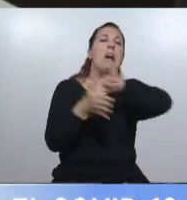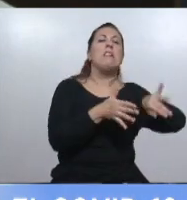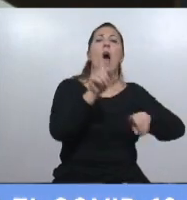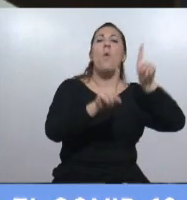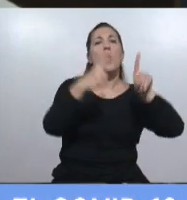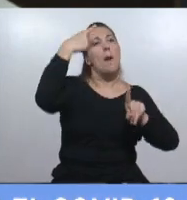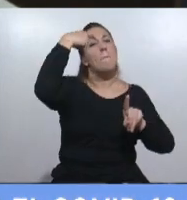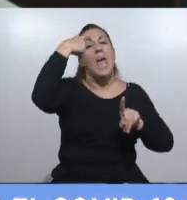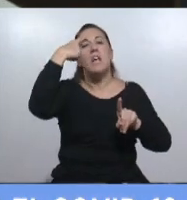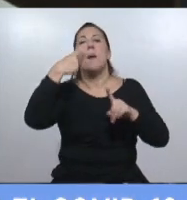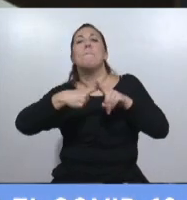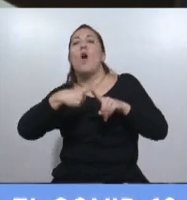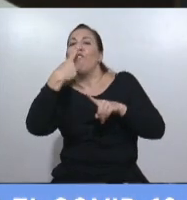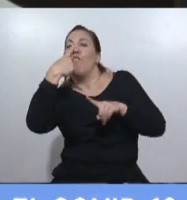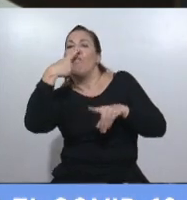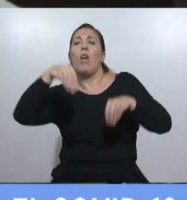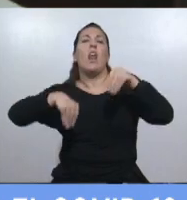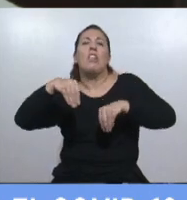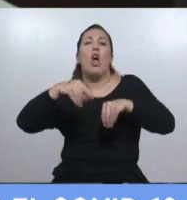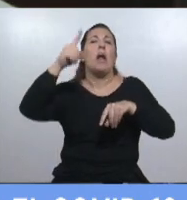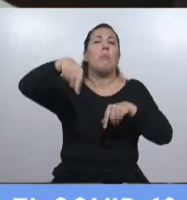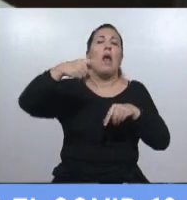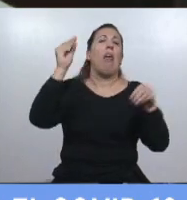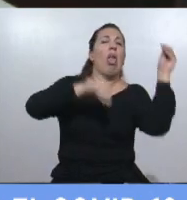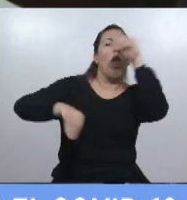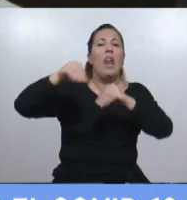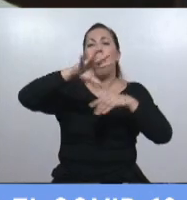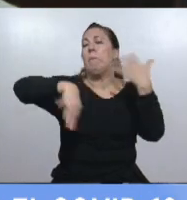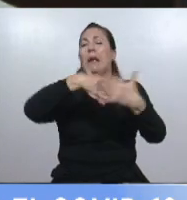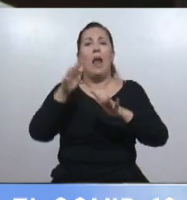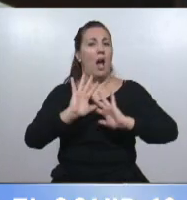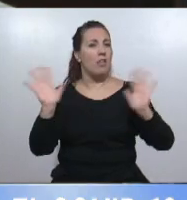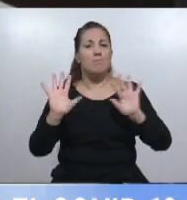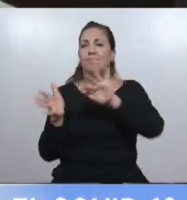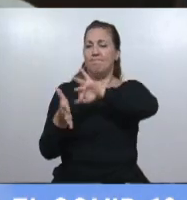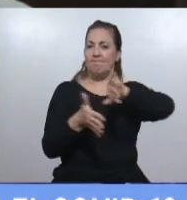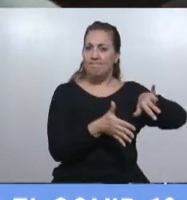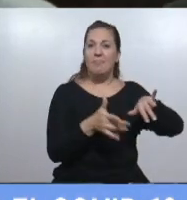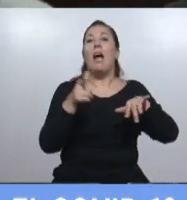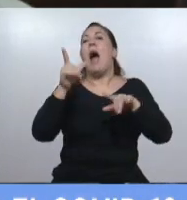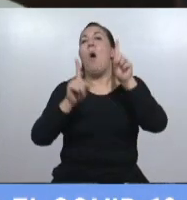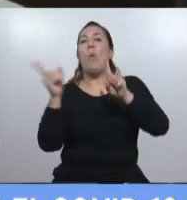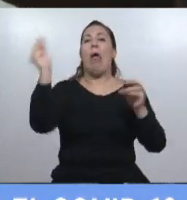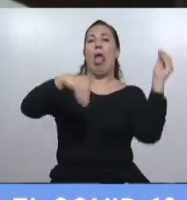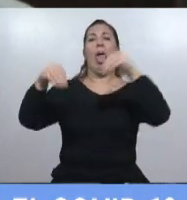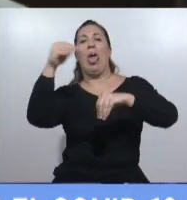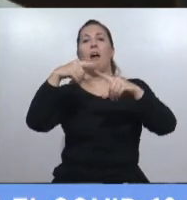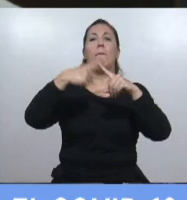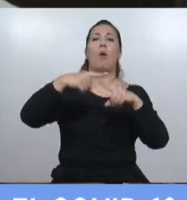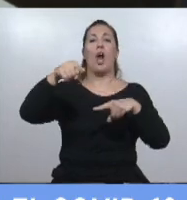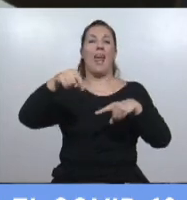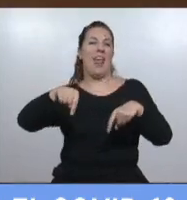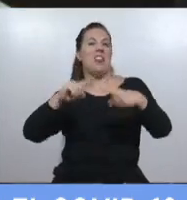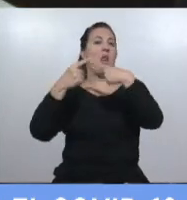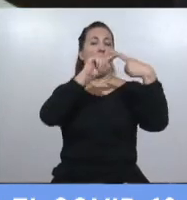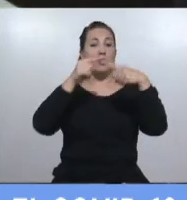ninguna duda se colaron en la discusión. Sin ninguna duda se colaron en la discusión. Hay un jefe de gobierno